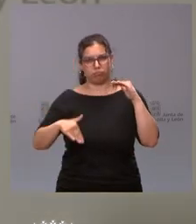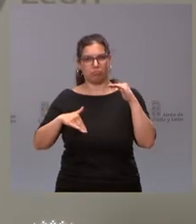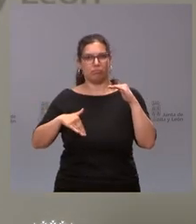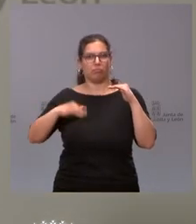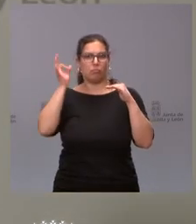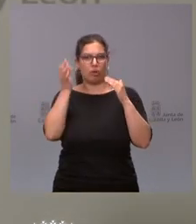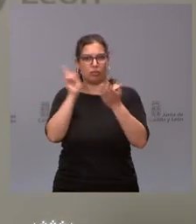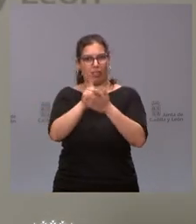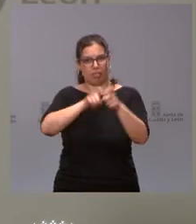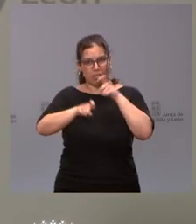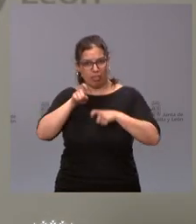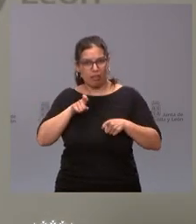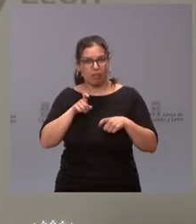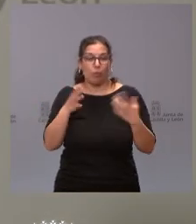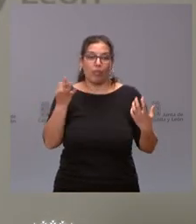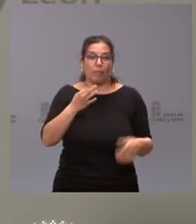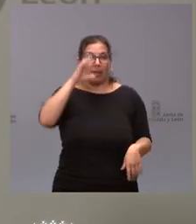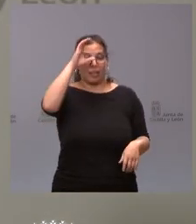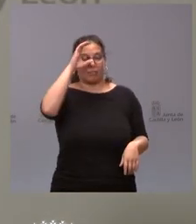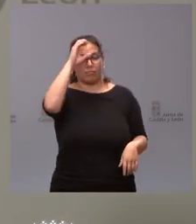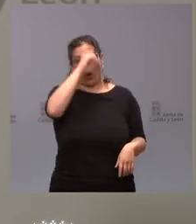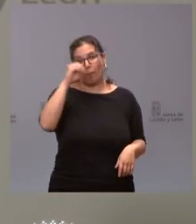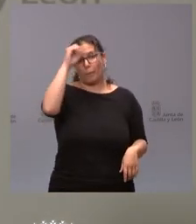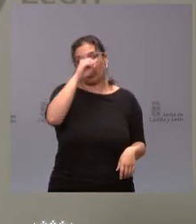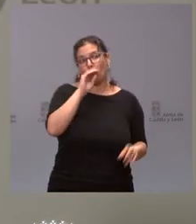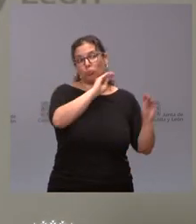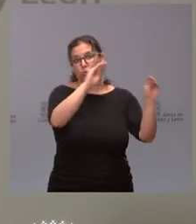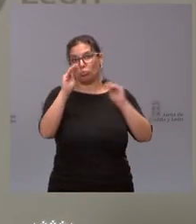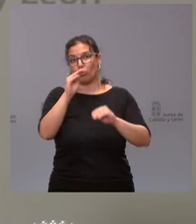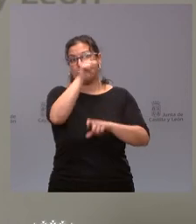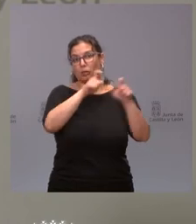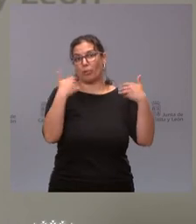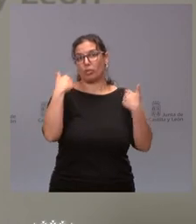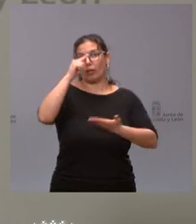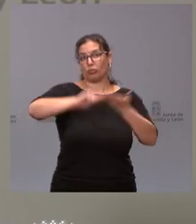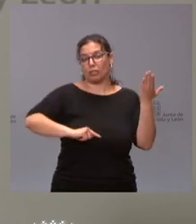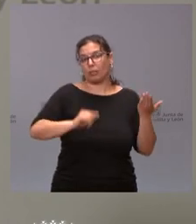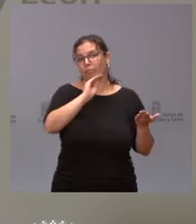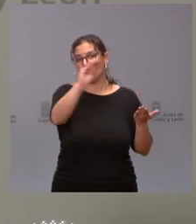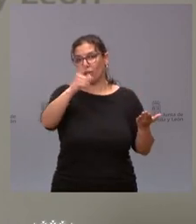pues habría que escuchar a los empresarios su opinión que son los que contratan en España